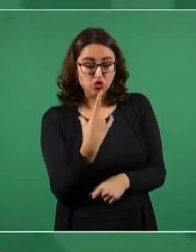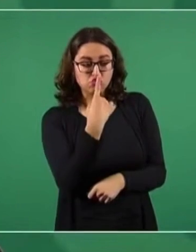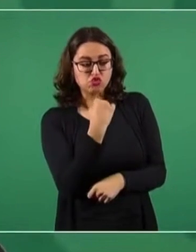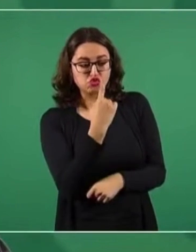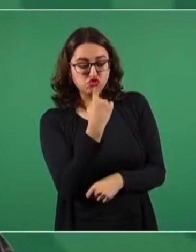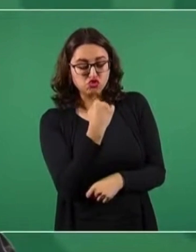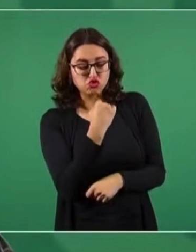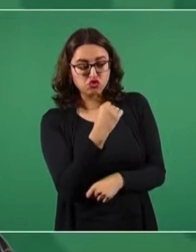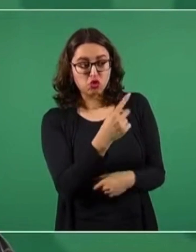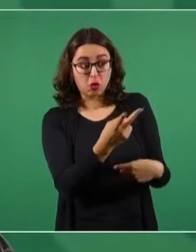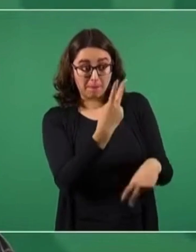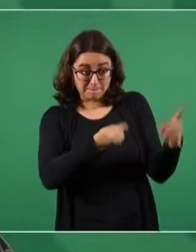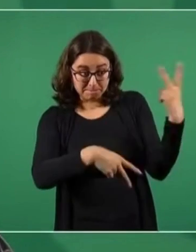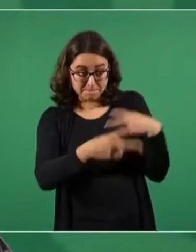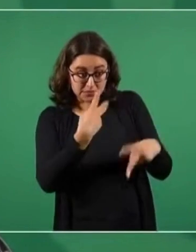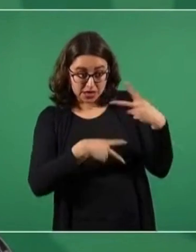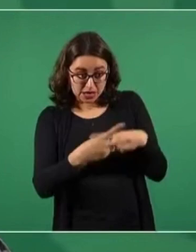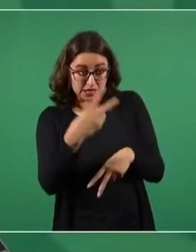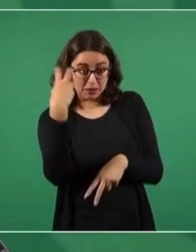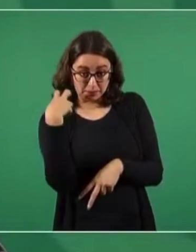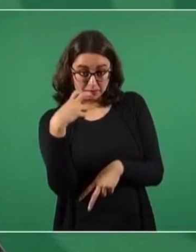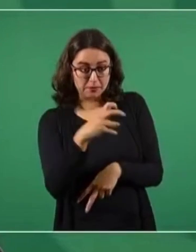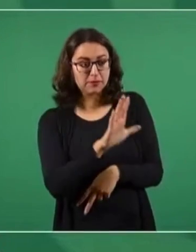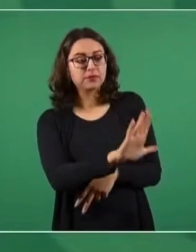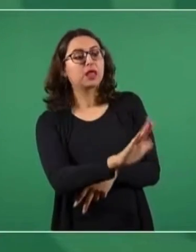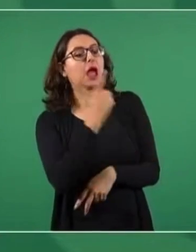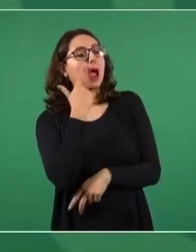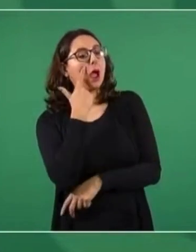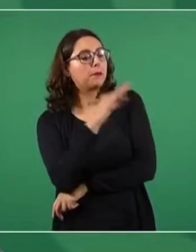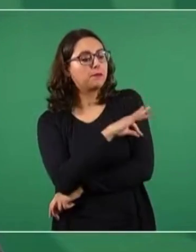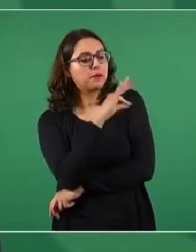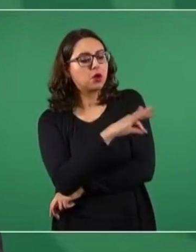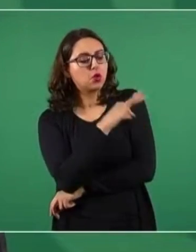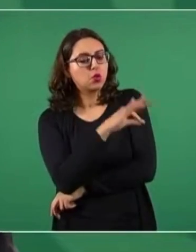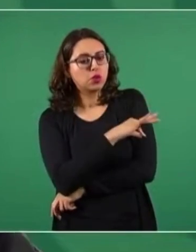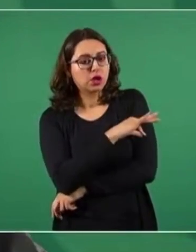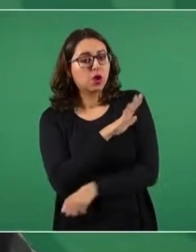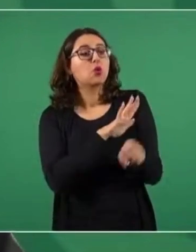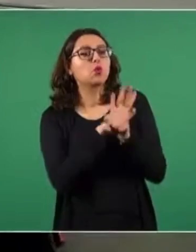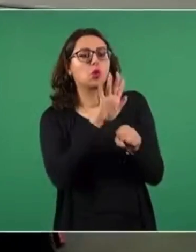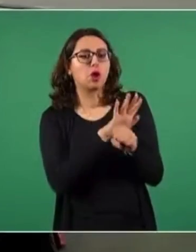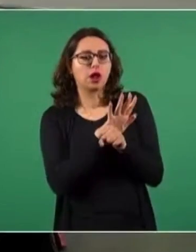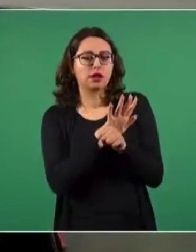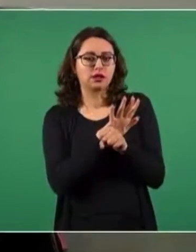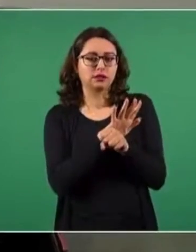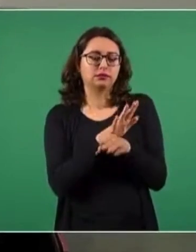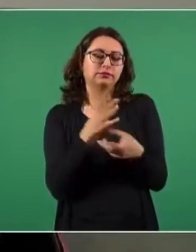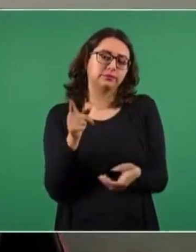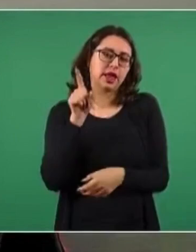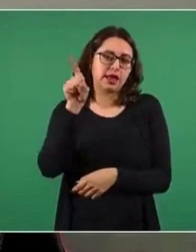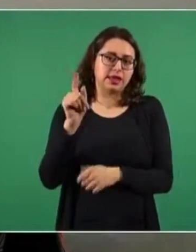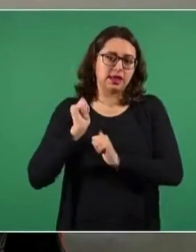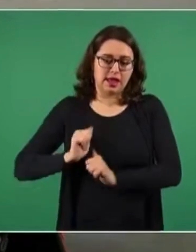te van a requerir que estés vacunada o vacunado con las vacunas autorizadas por la EMA, que es la